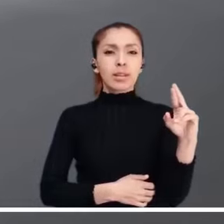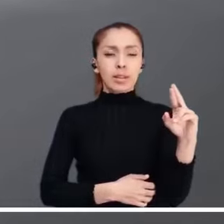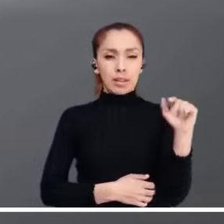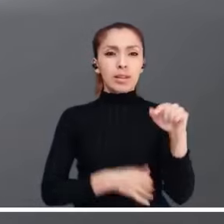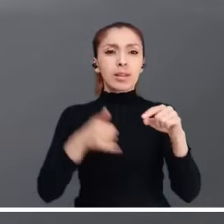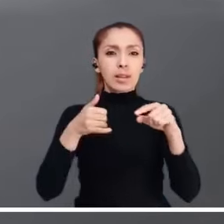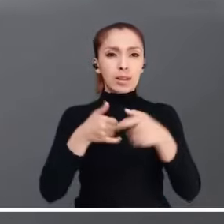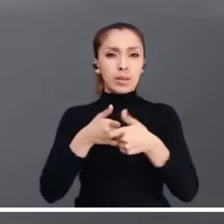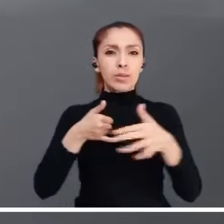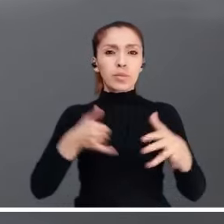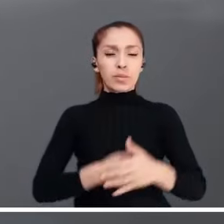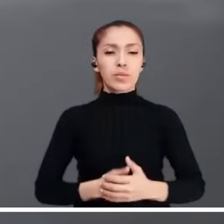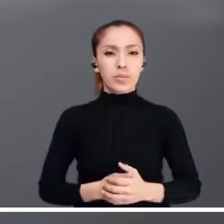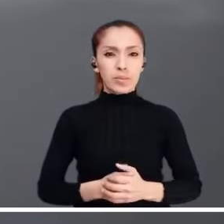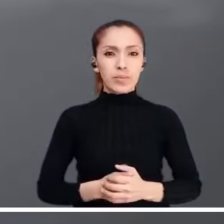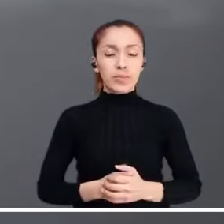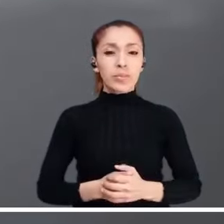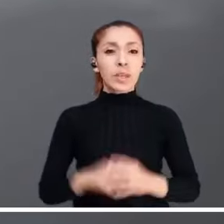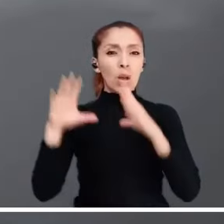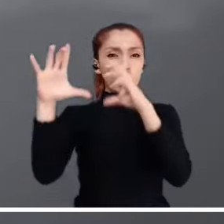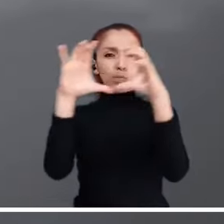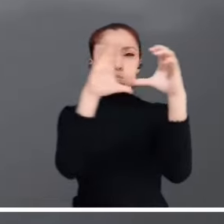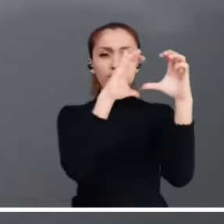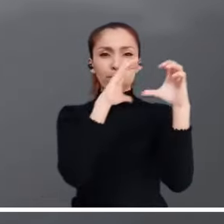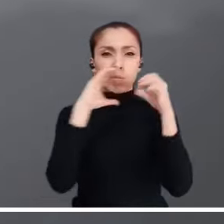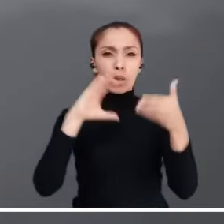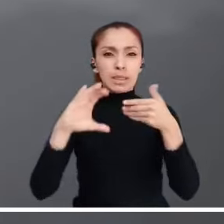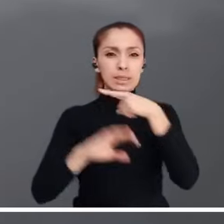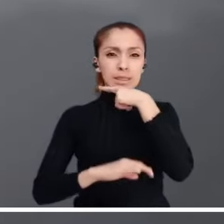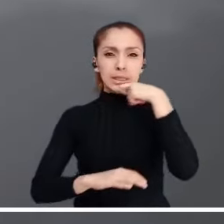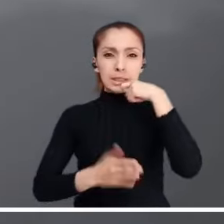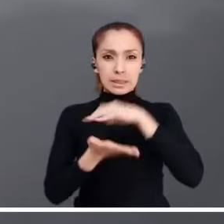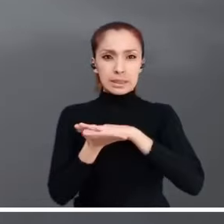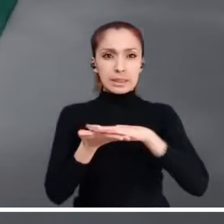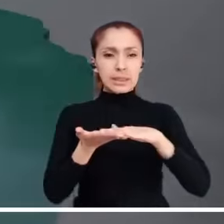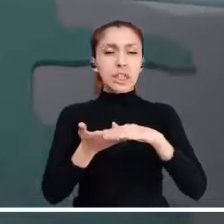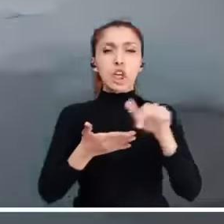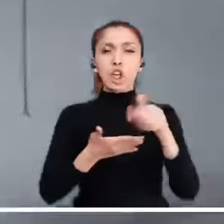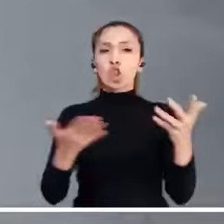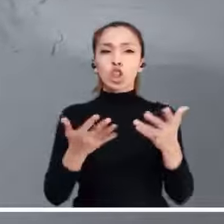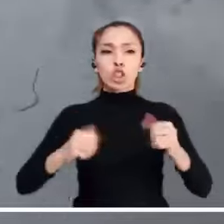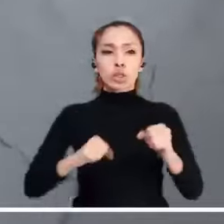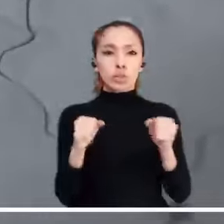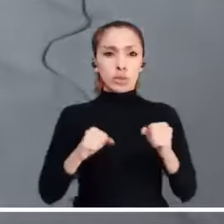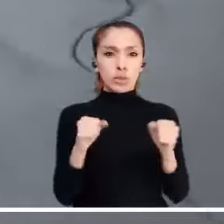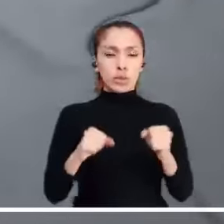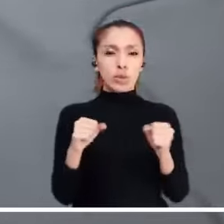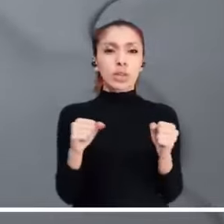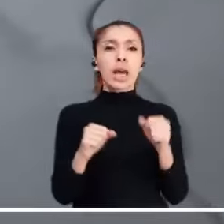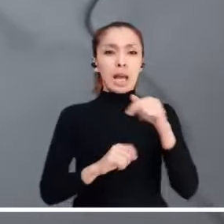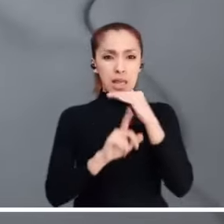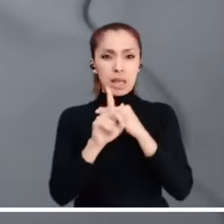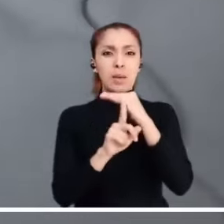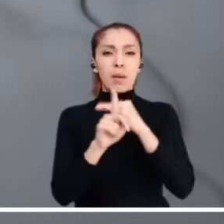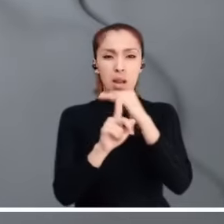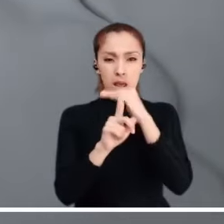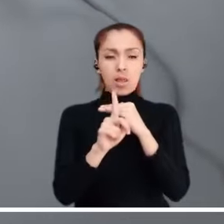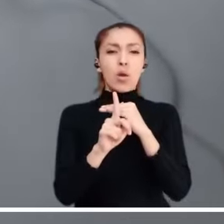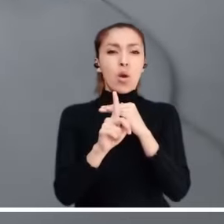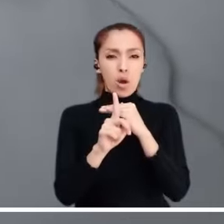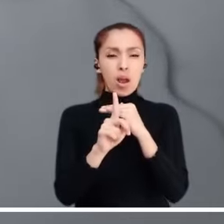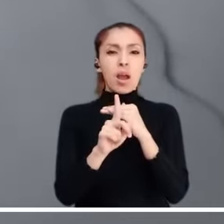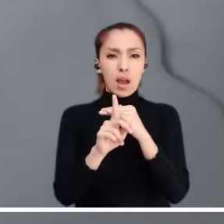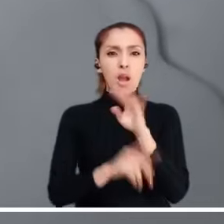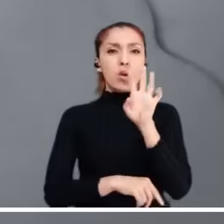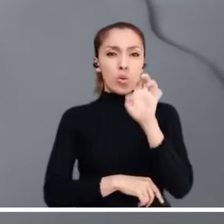y el suroriente de Guaviari. Nubes parciales y tiempo seco se podrán experimentar en la capital, donde